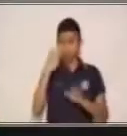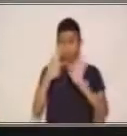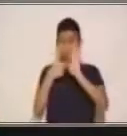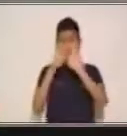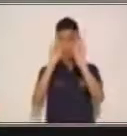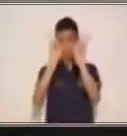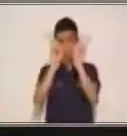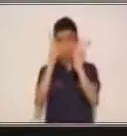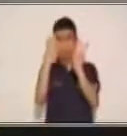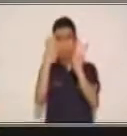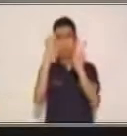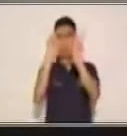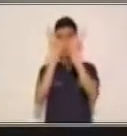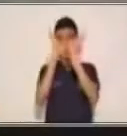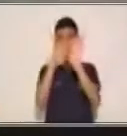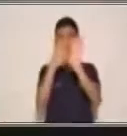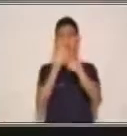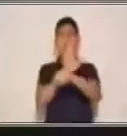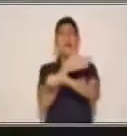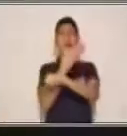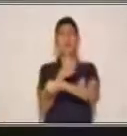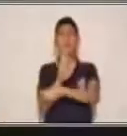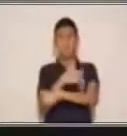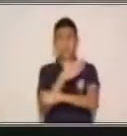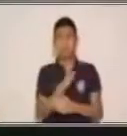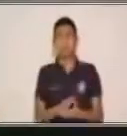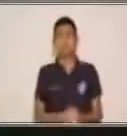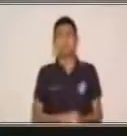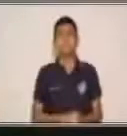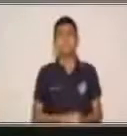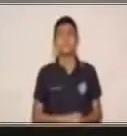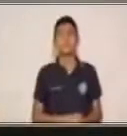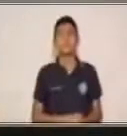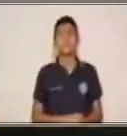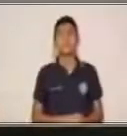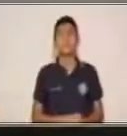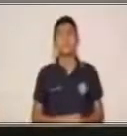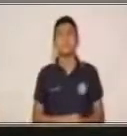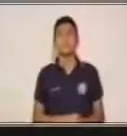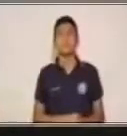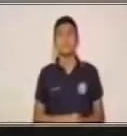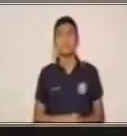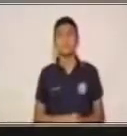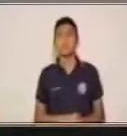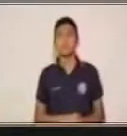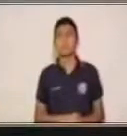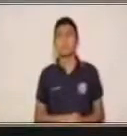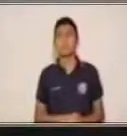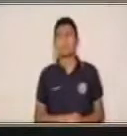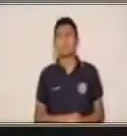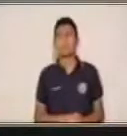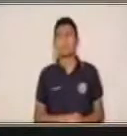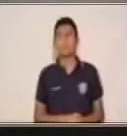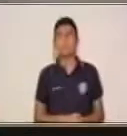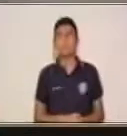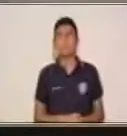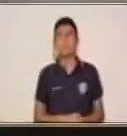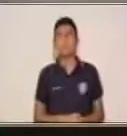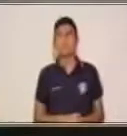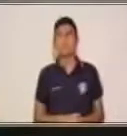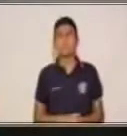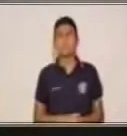Y nuestra canción dice... Vamos a ver. Vamos a ver. Por aquí está nuestra canción. Se nos está